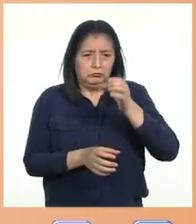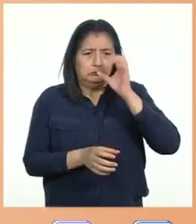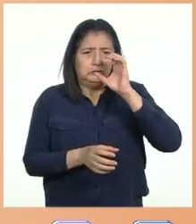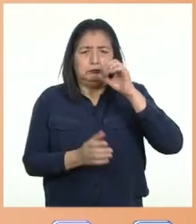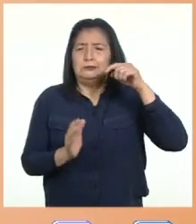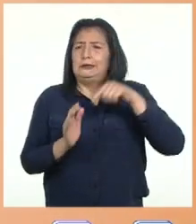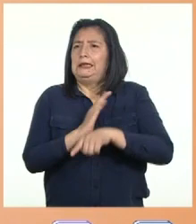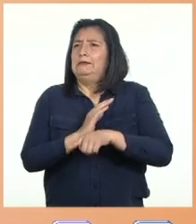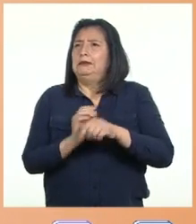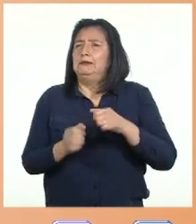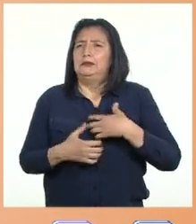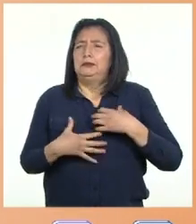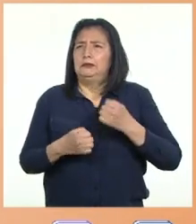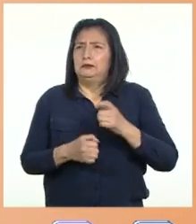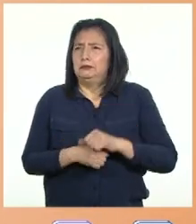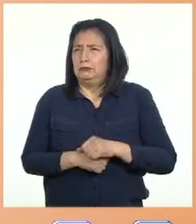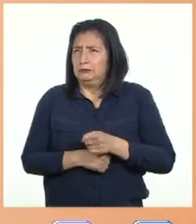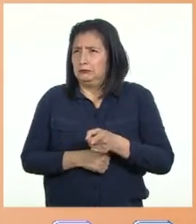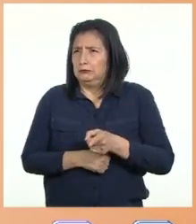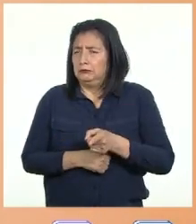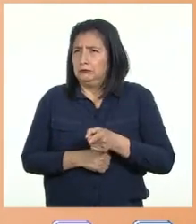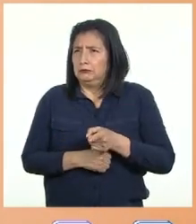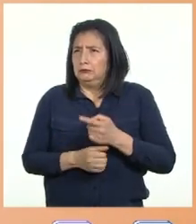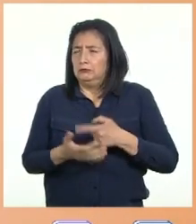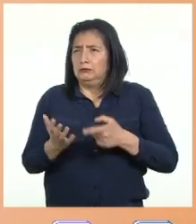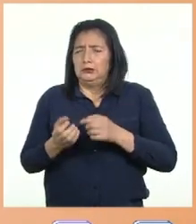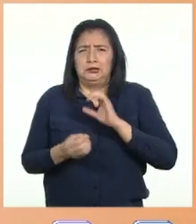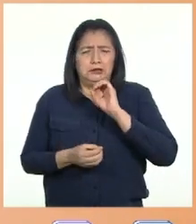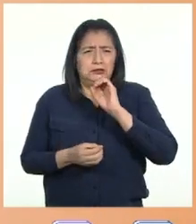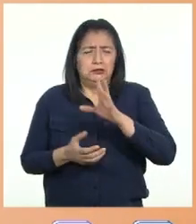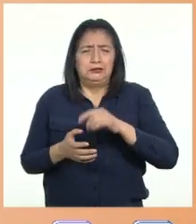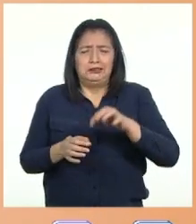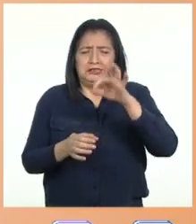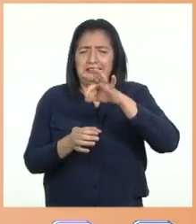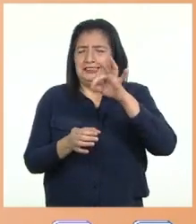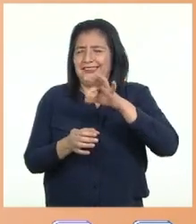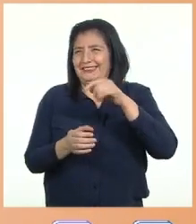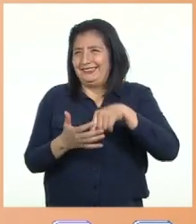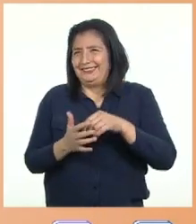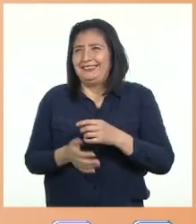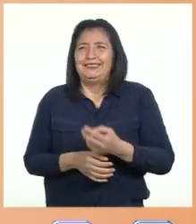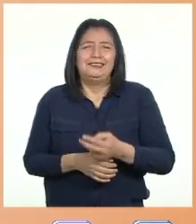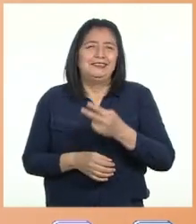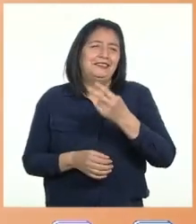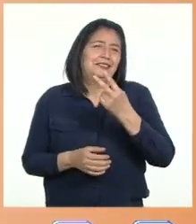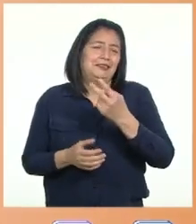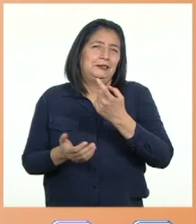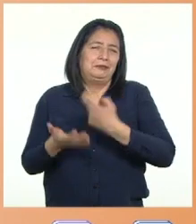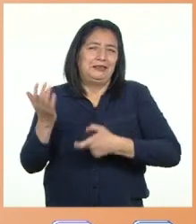y te sanaba La publicación ofrecía el té en promoción de 2x1